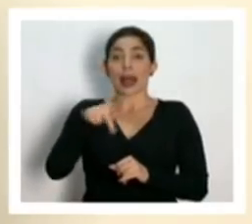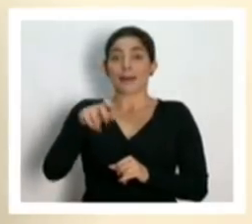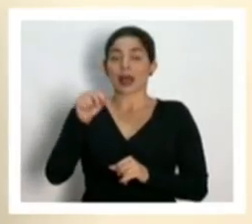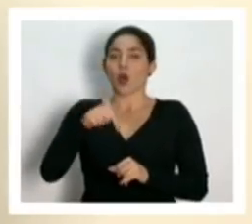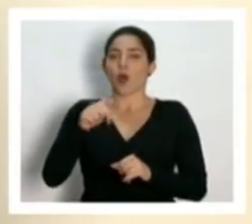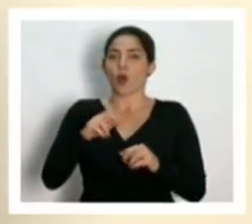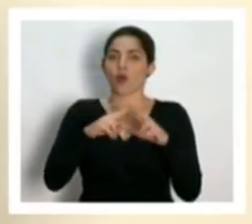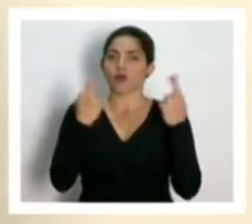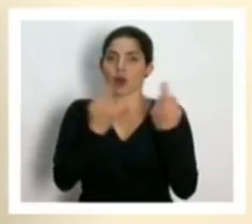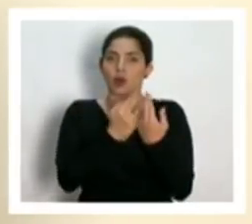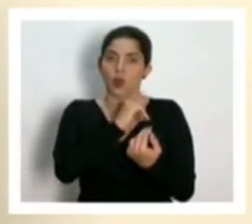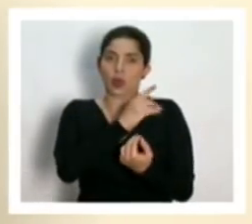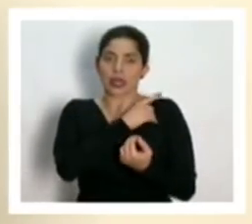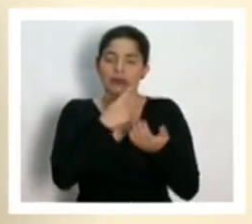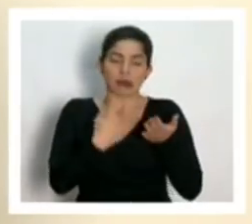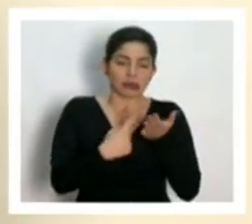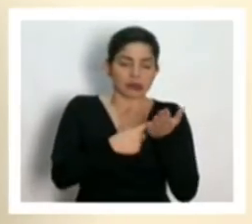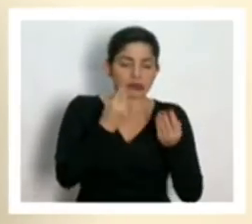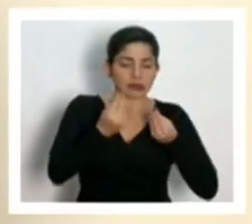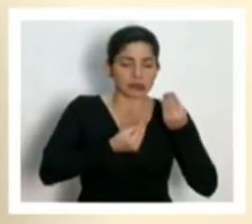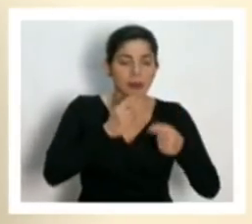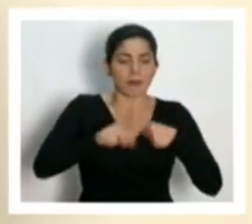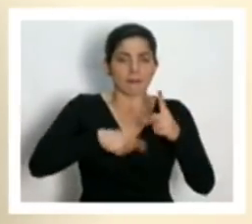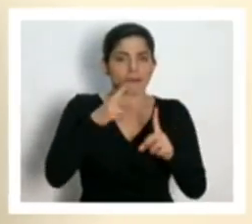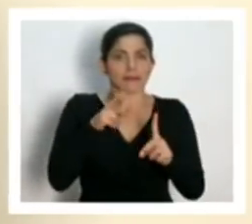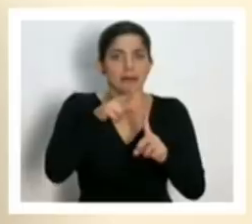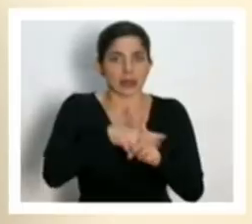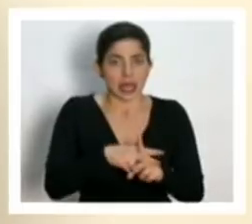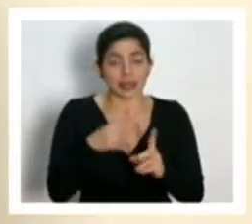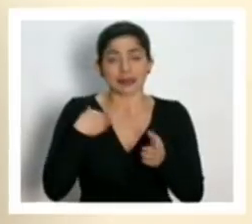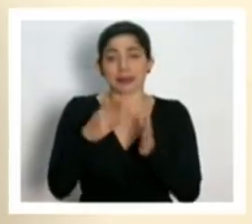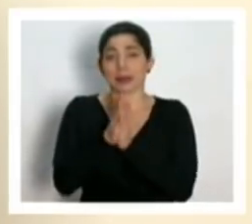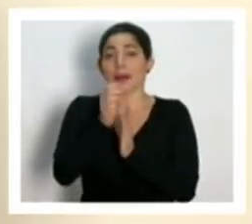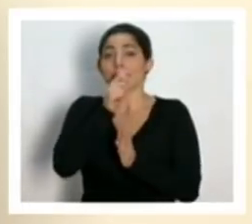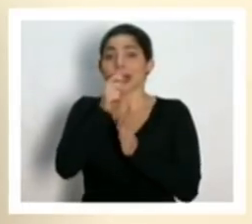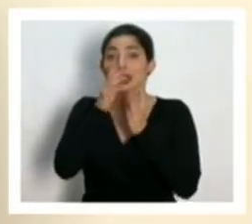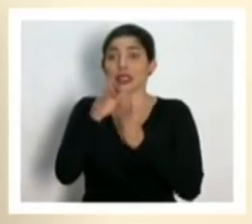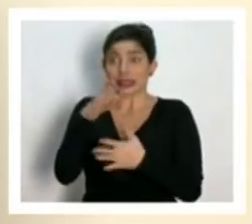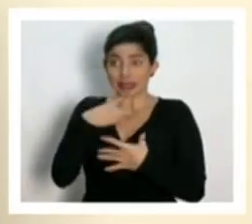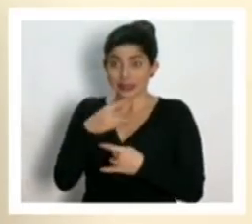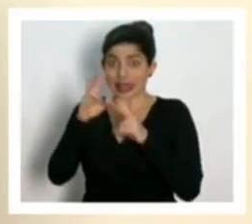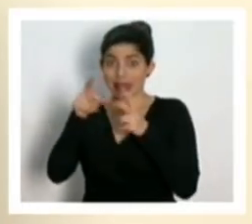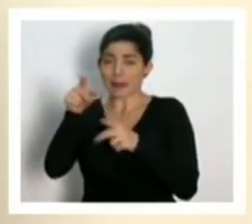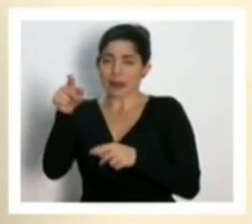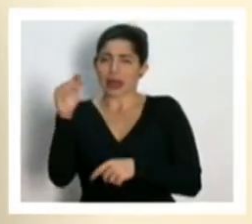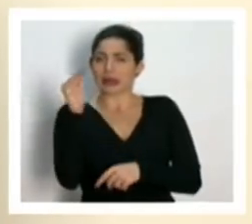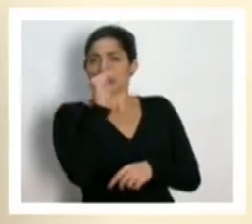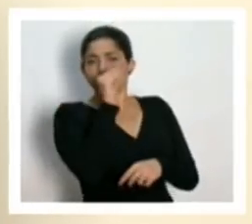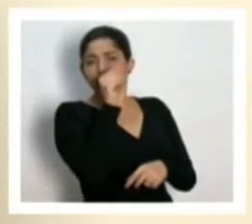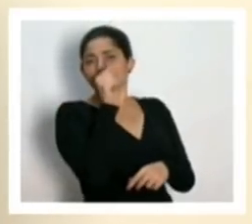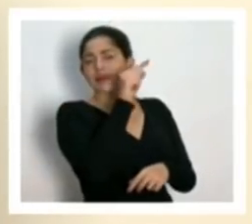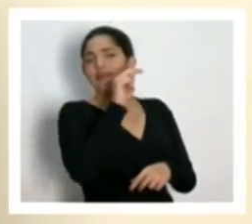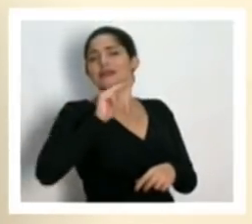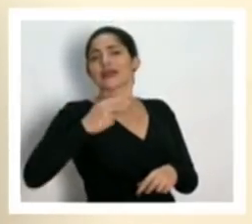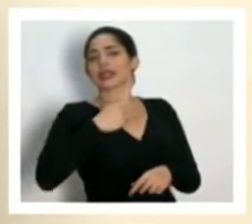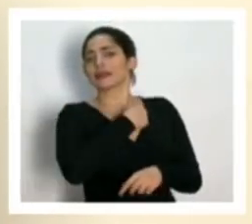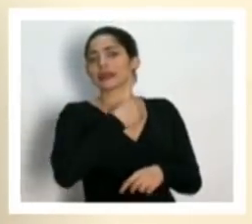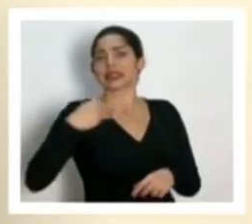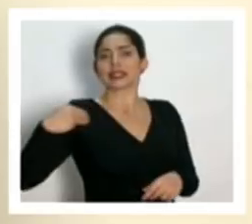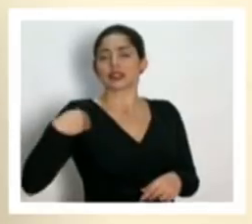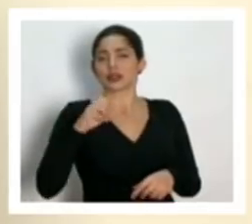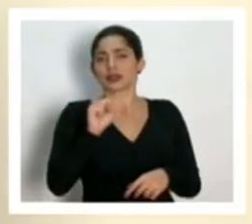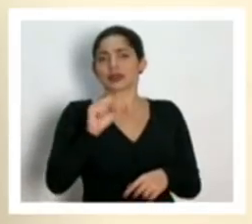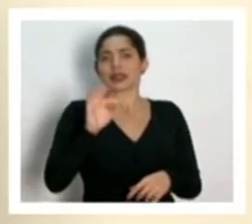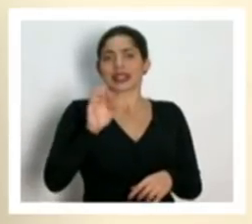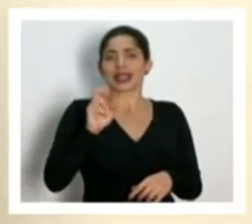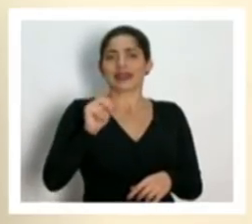adoptar medidas en la misma dirección le pediría a la prensa interesada en este tema que contacte al viceministro Steven